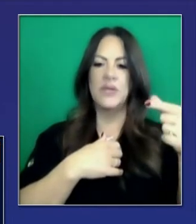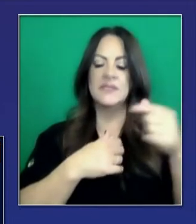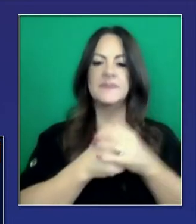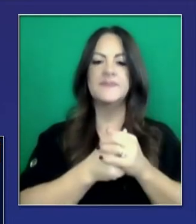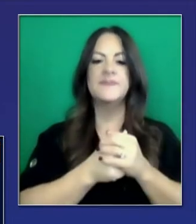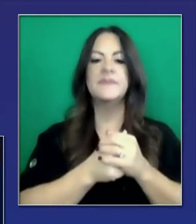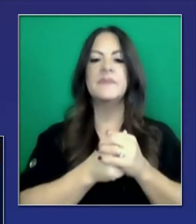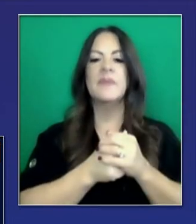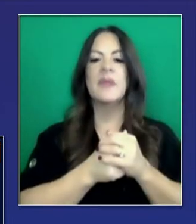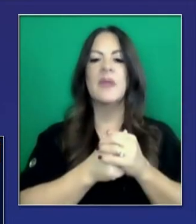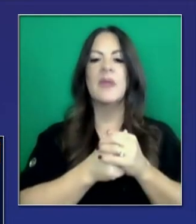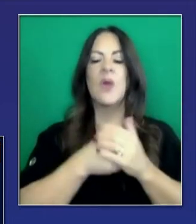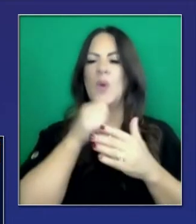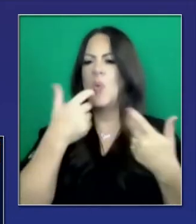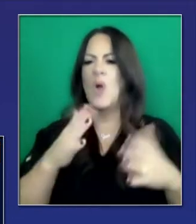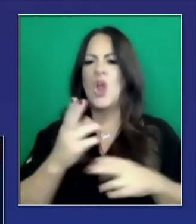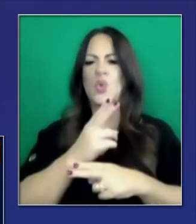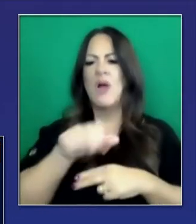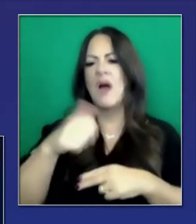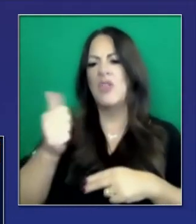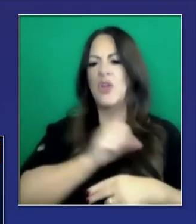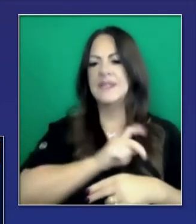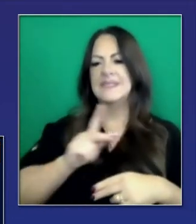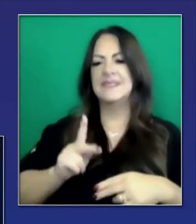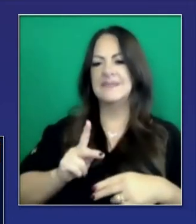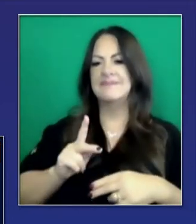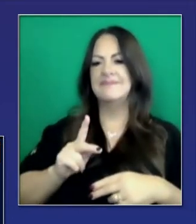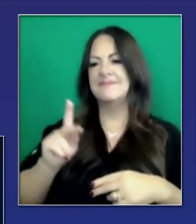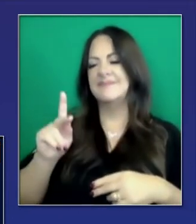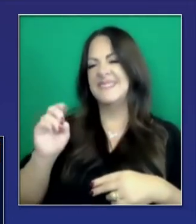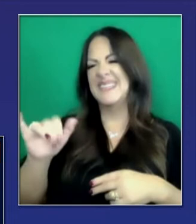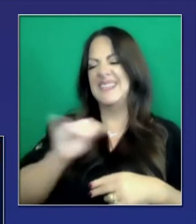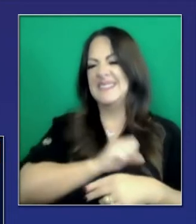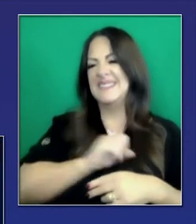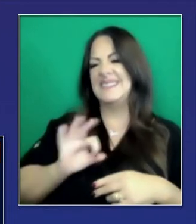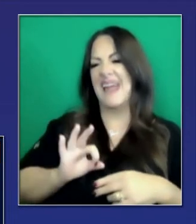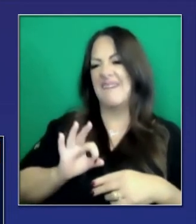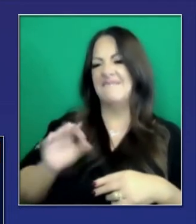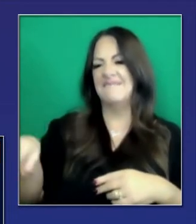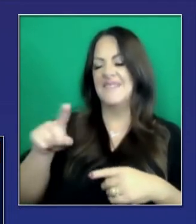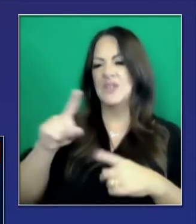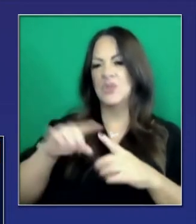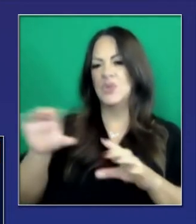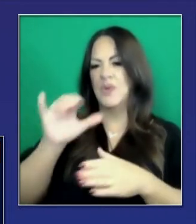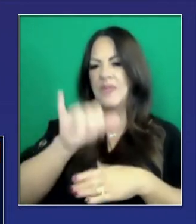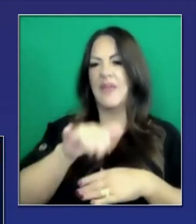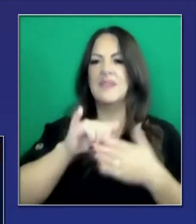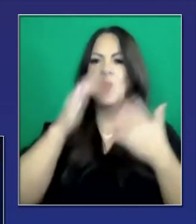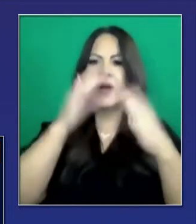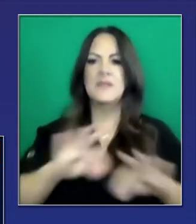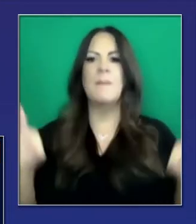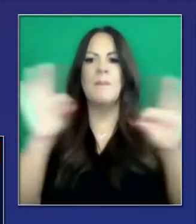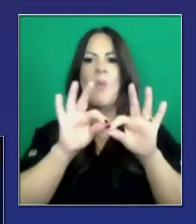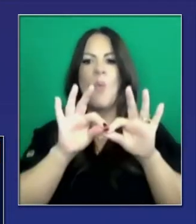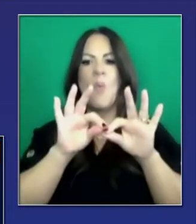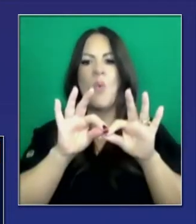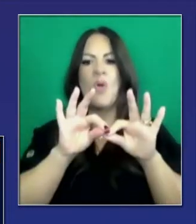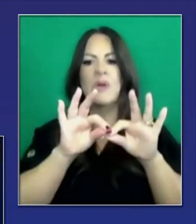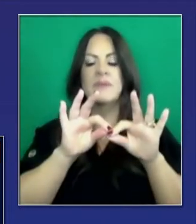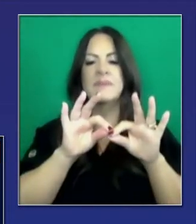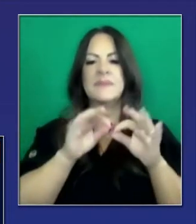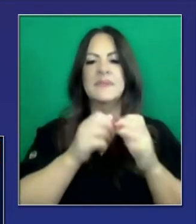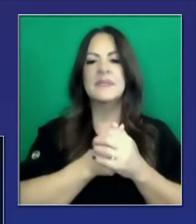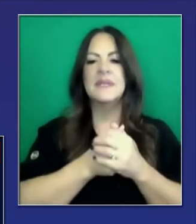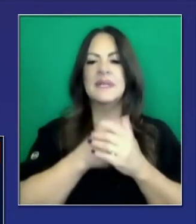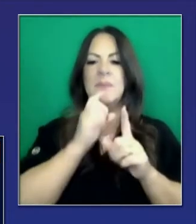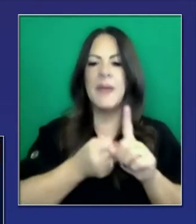Walgreens. No estamos quitándole personal a los otros esfuerzos. Este grupo de trabajo es